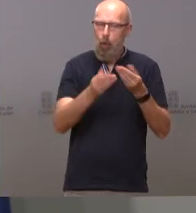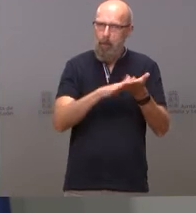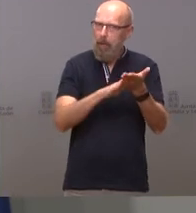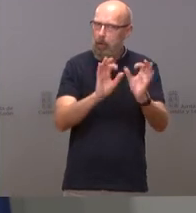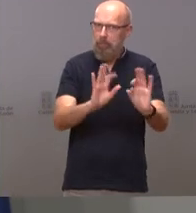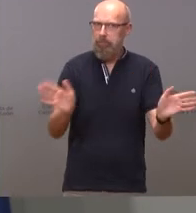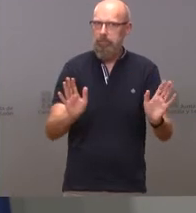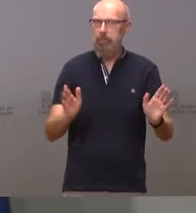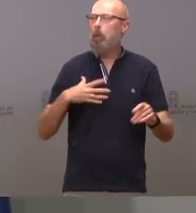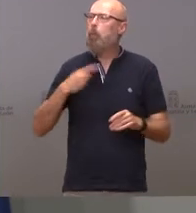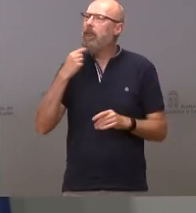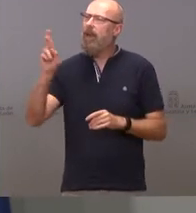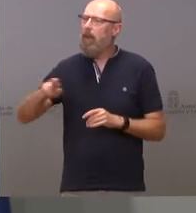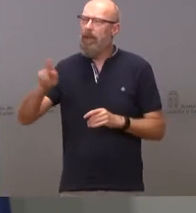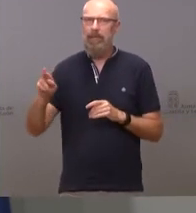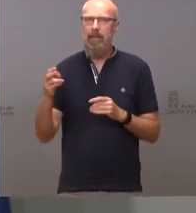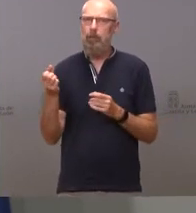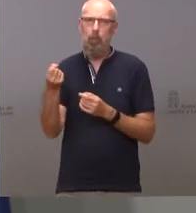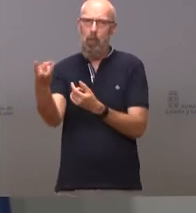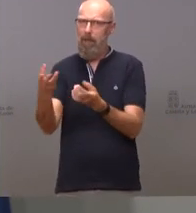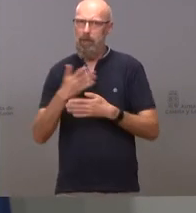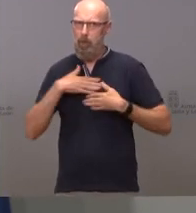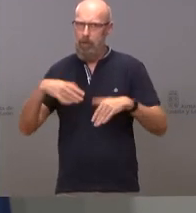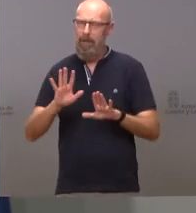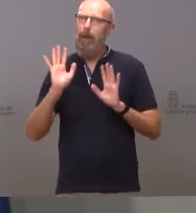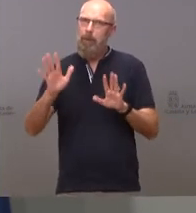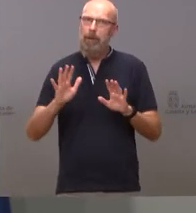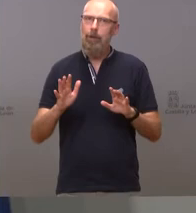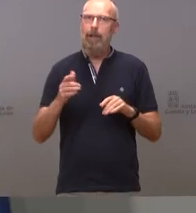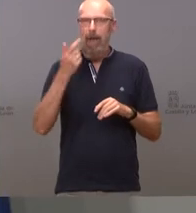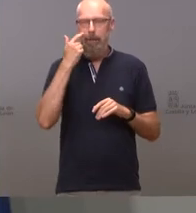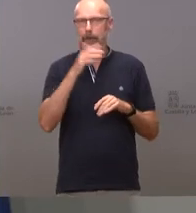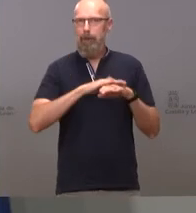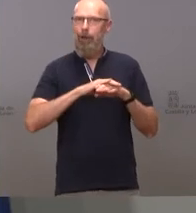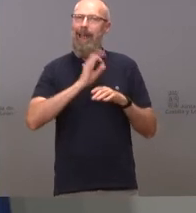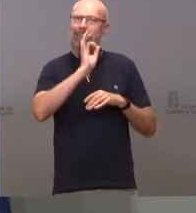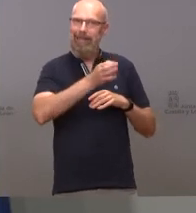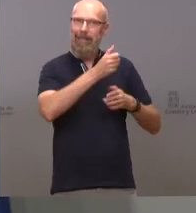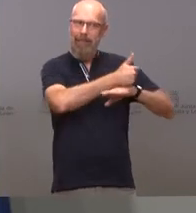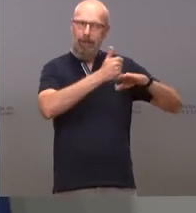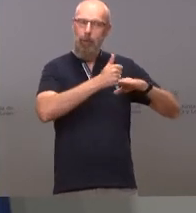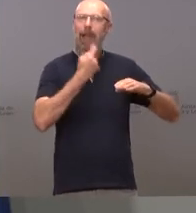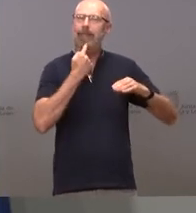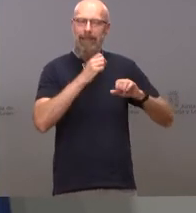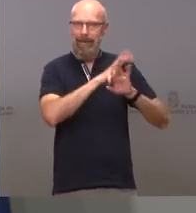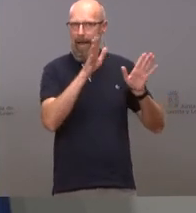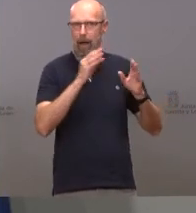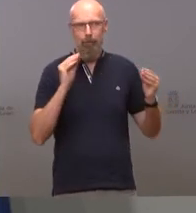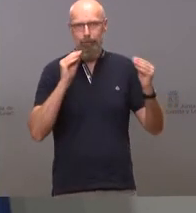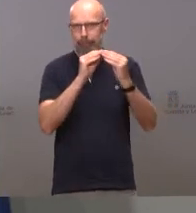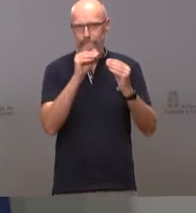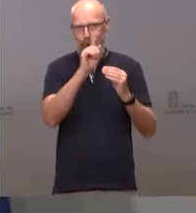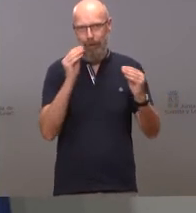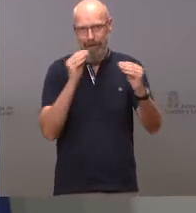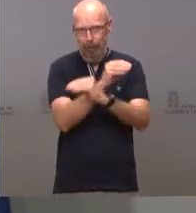70 veces 7 esa sentencia que usted dice no dice eso yo sé bien lo que dice la sentencia y sé bien lo que dicen los